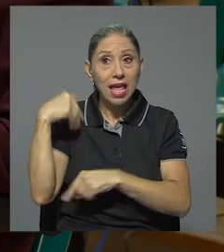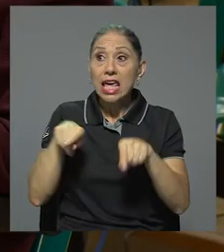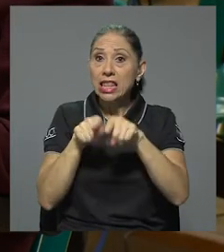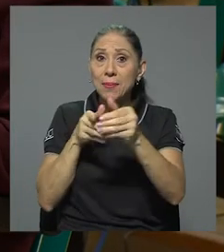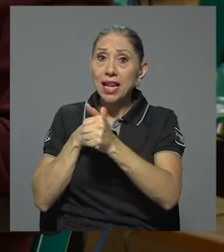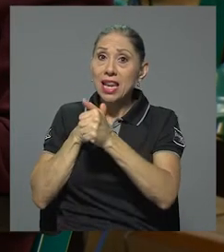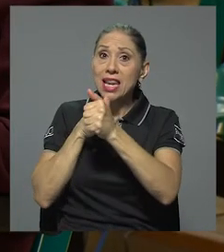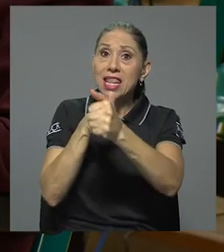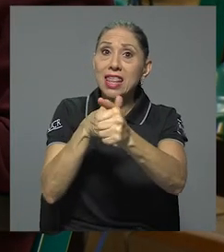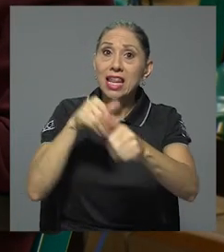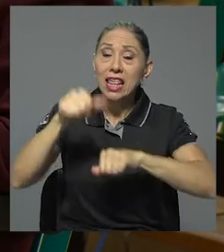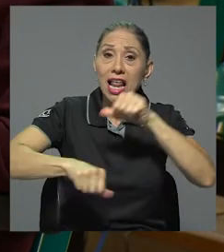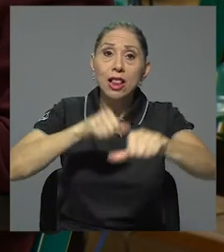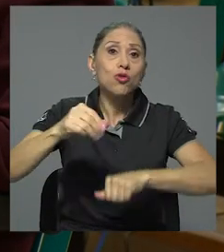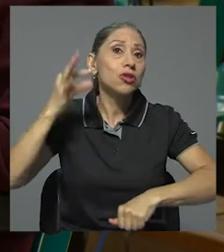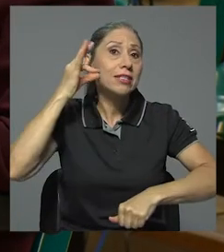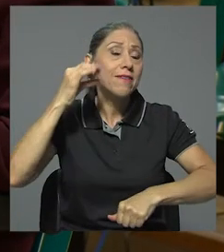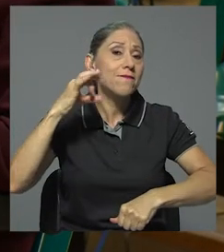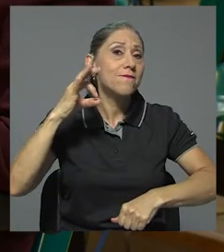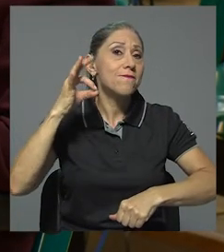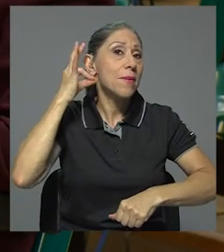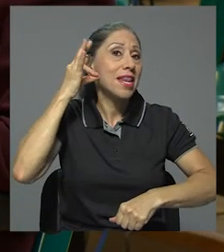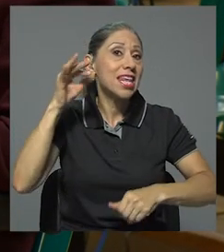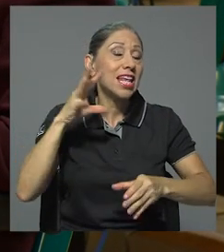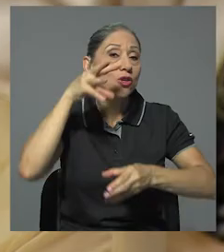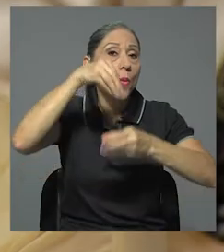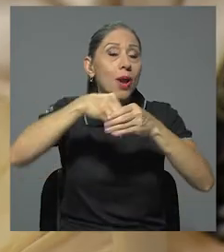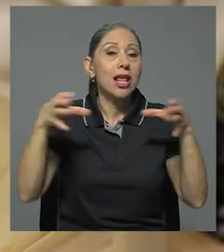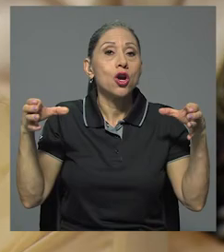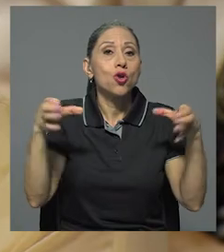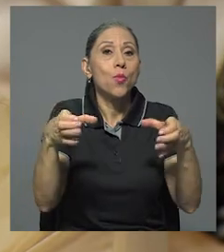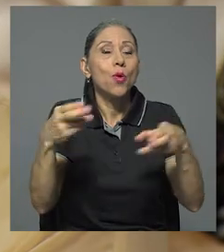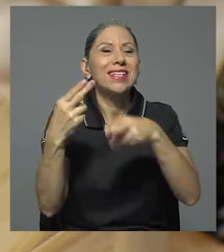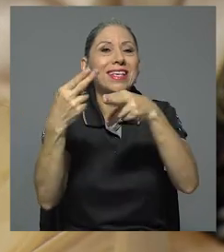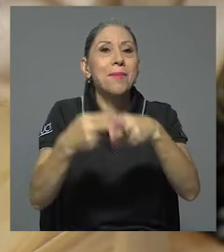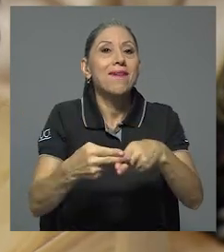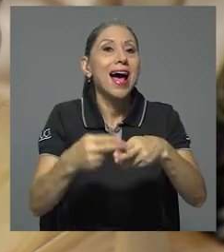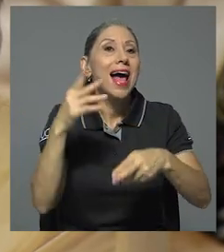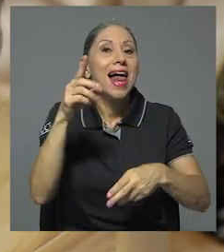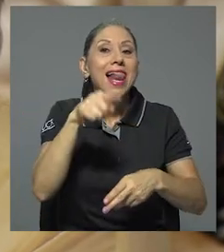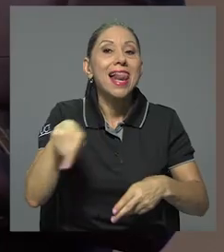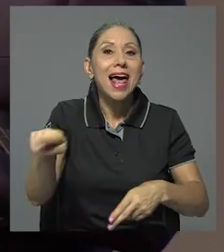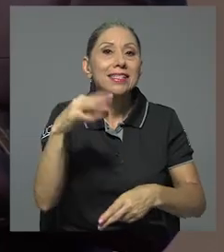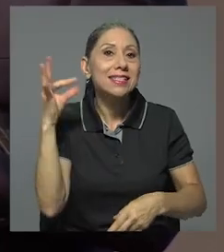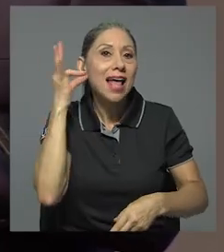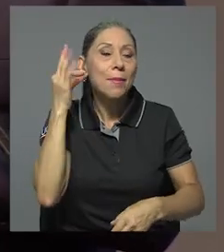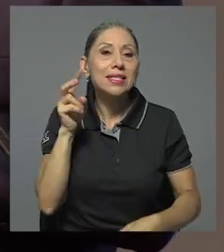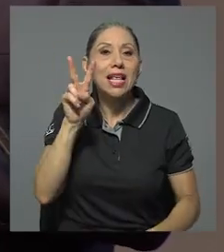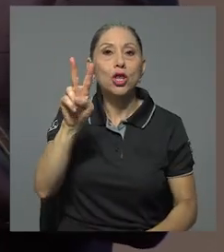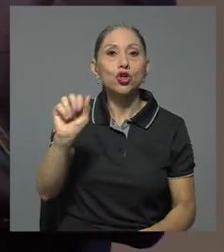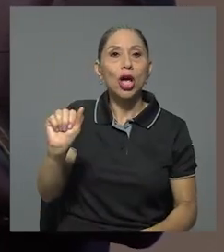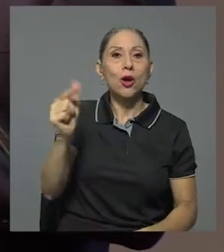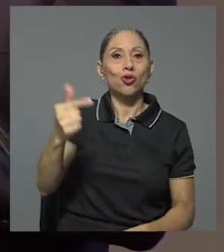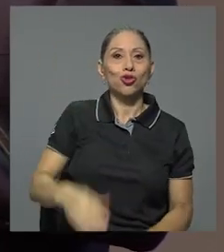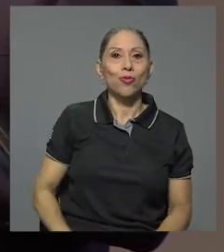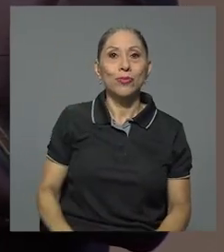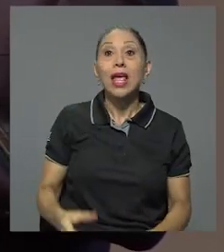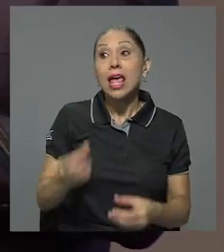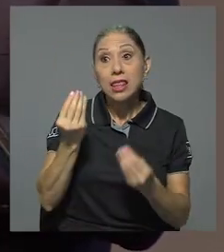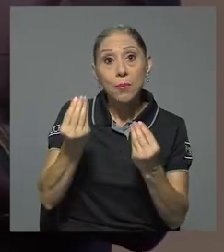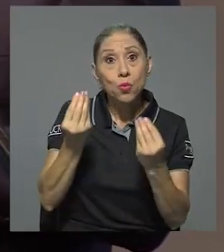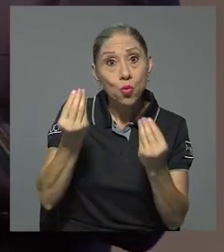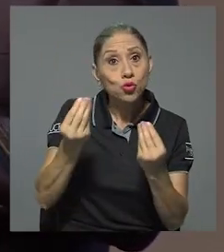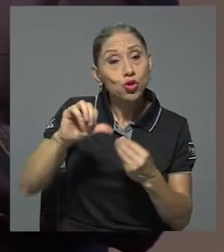las luchas sufraguistas femeninas como integrante del grupo Las Damas del 2 de agosto, entre muchos de los hechos